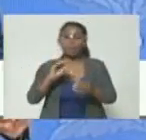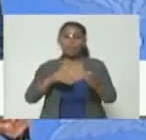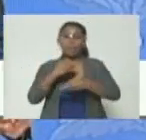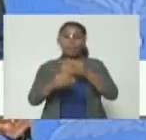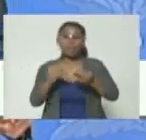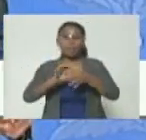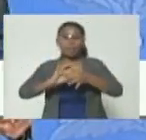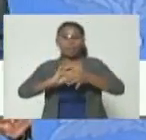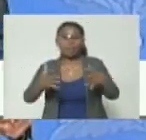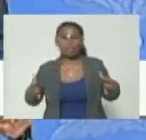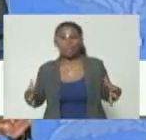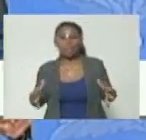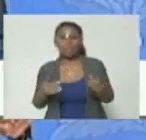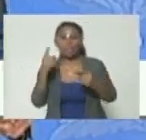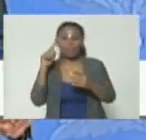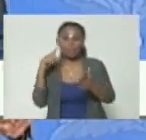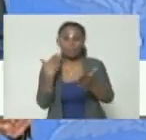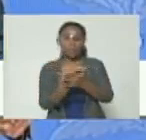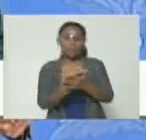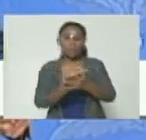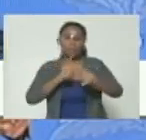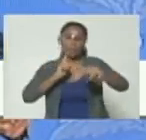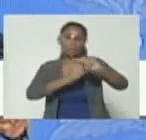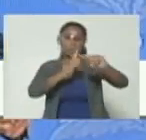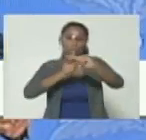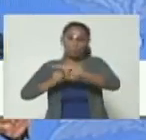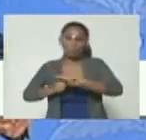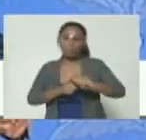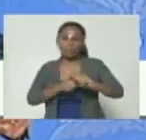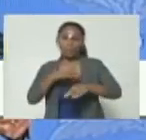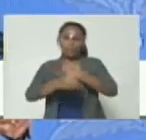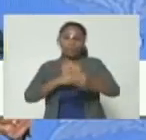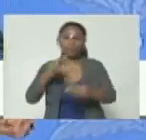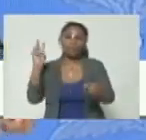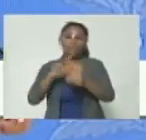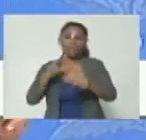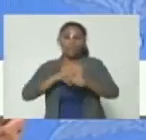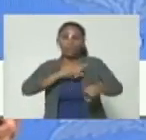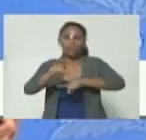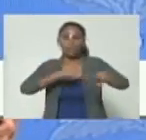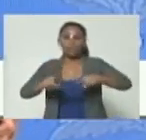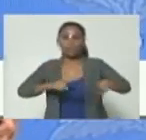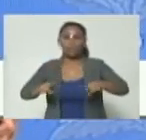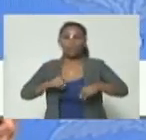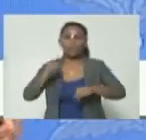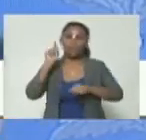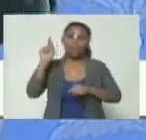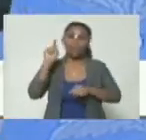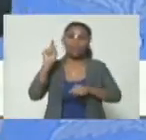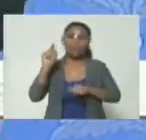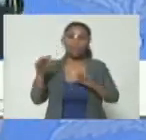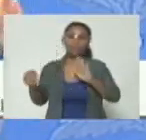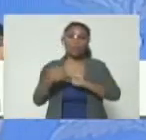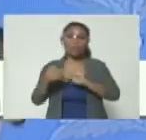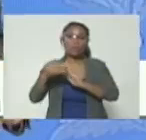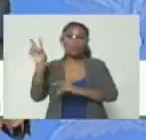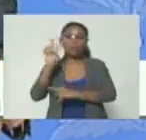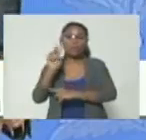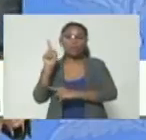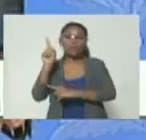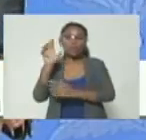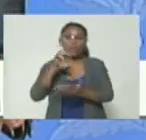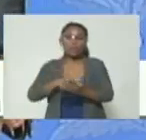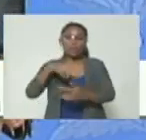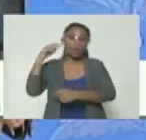hechos de violencia dirigidos y coordinados desde Nariño contra Venezuela en el estado